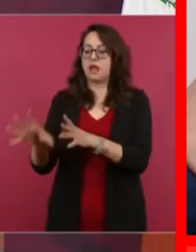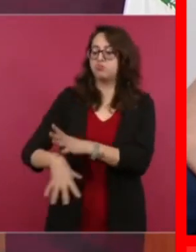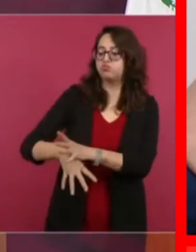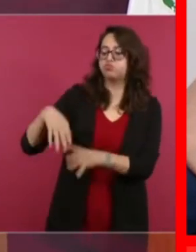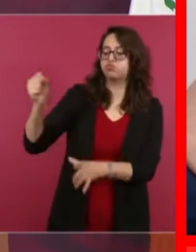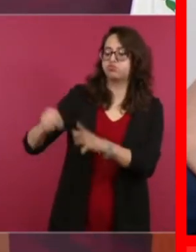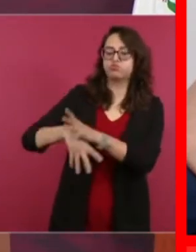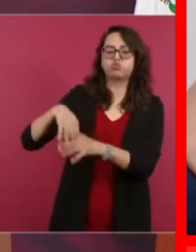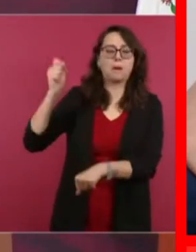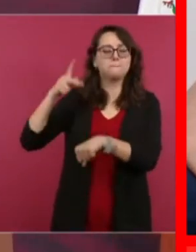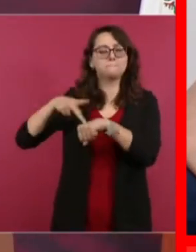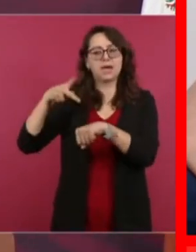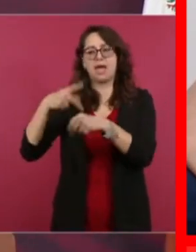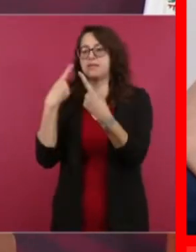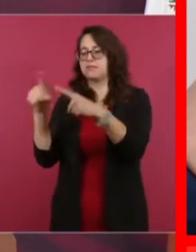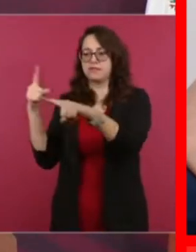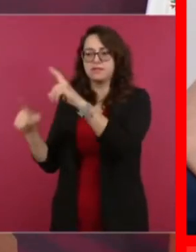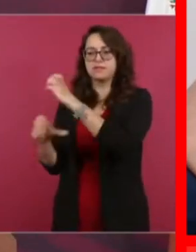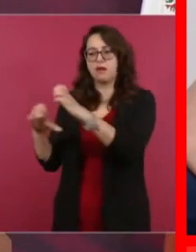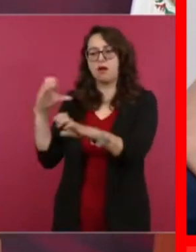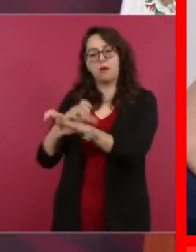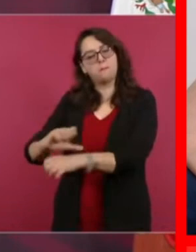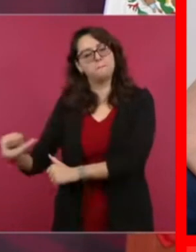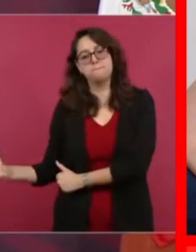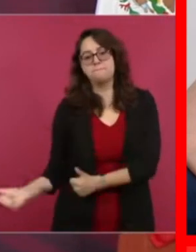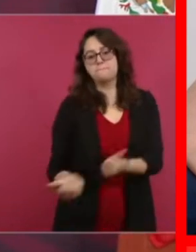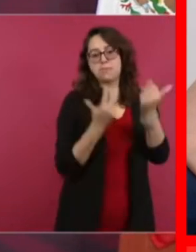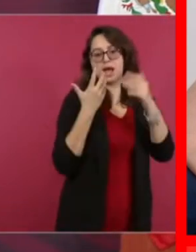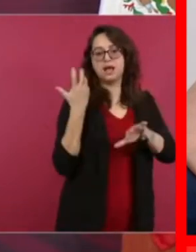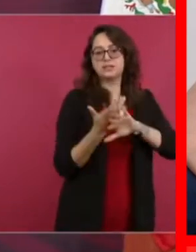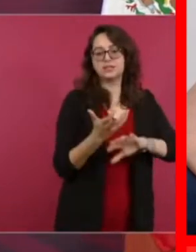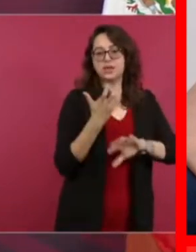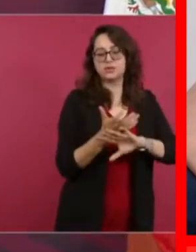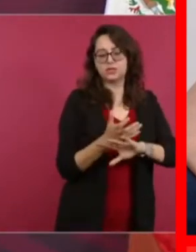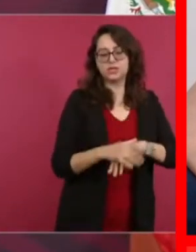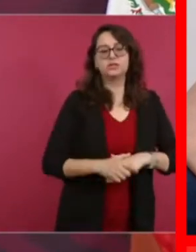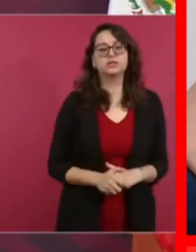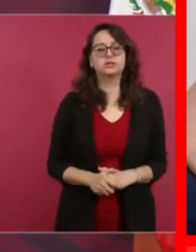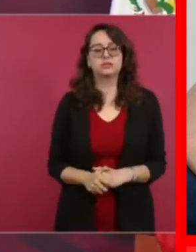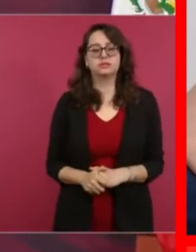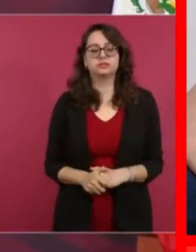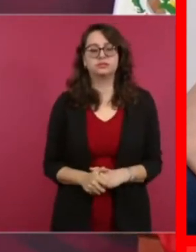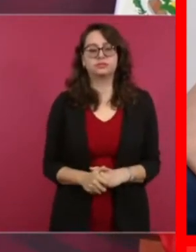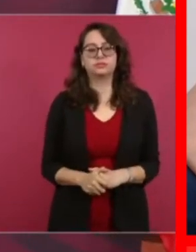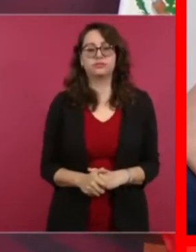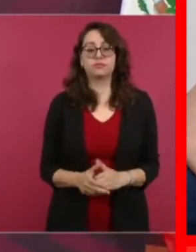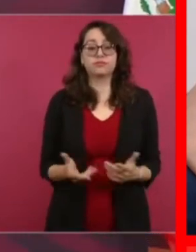las carreteras en Estados Unidos. Pero estamos hablando de